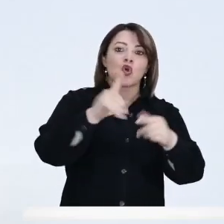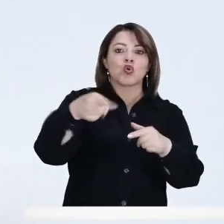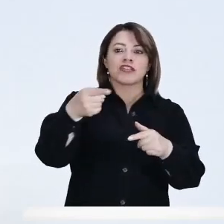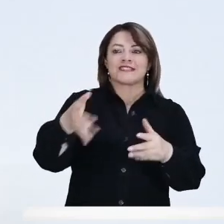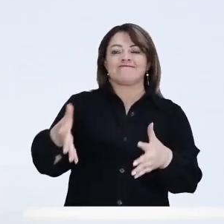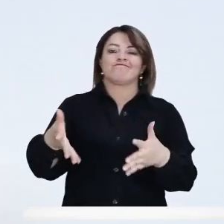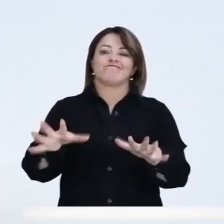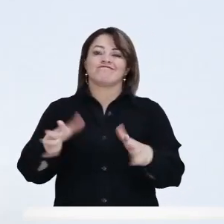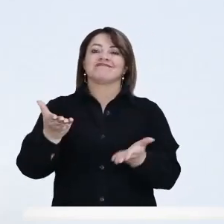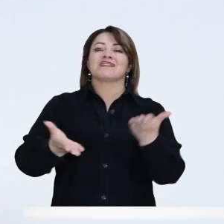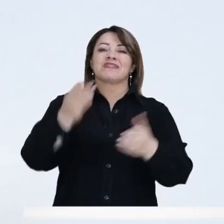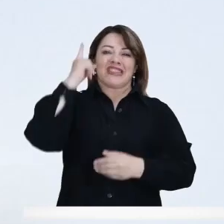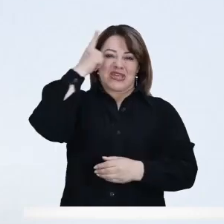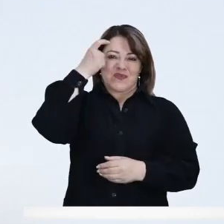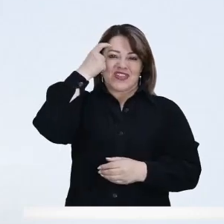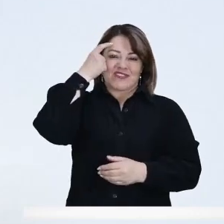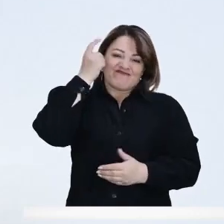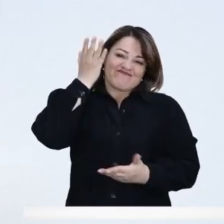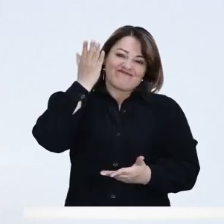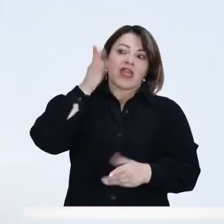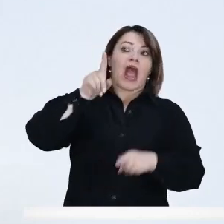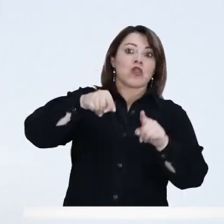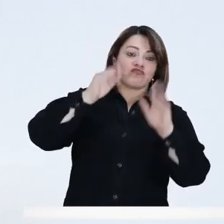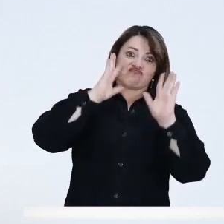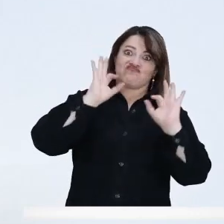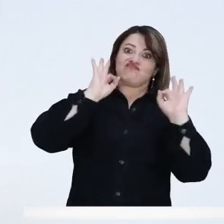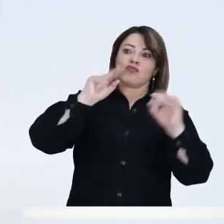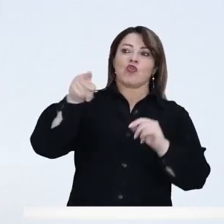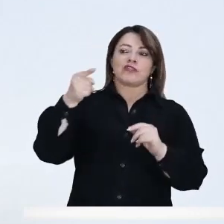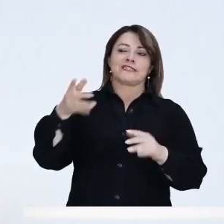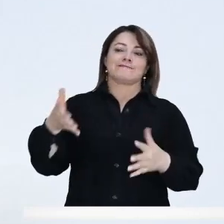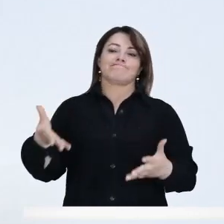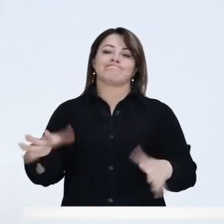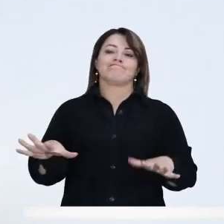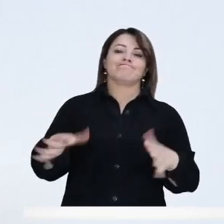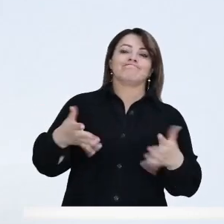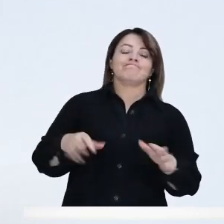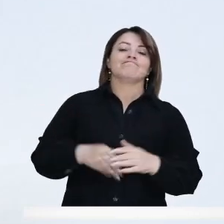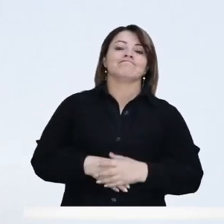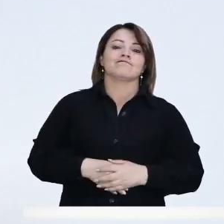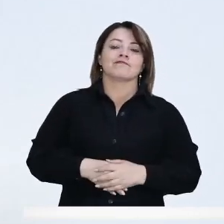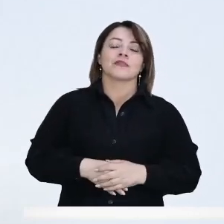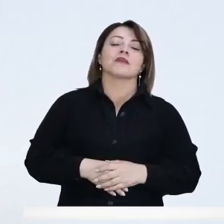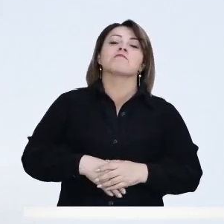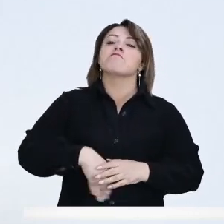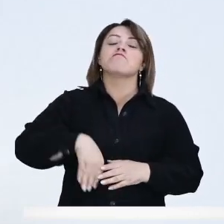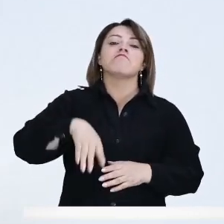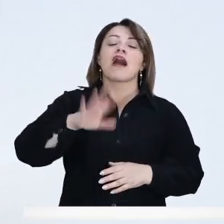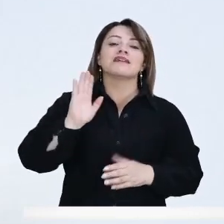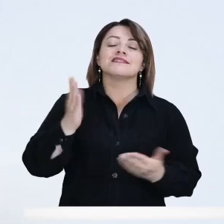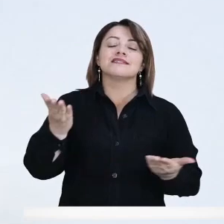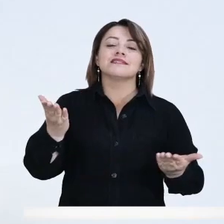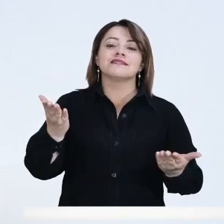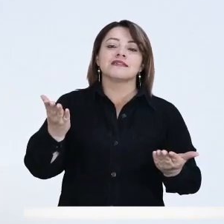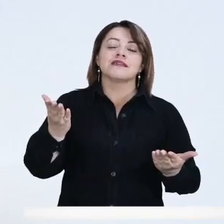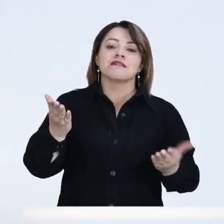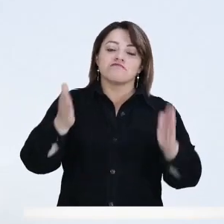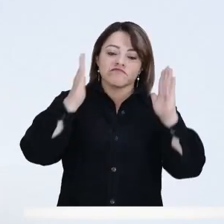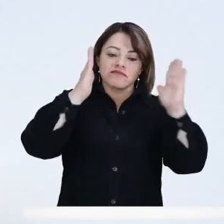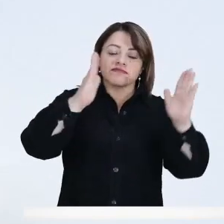indudablemente, dependiendo del gobierno de turno, se atienden principalmente